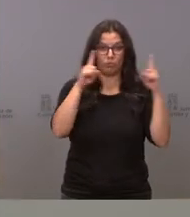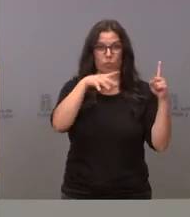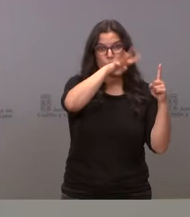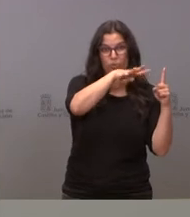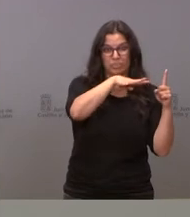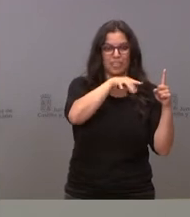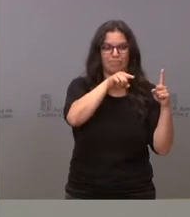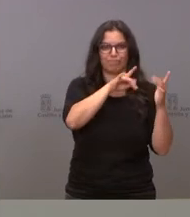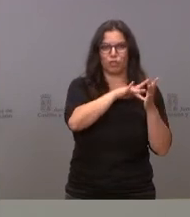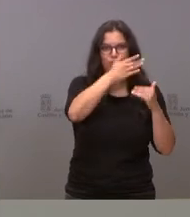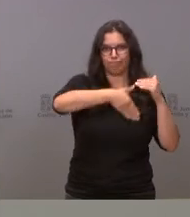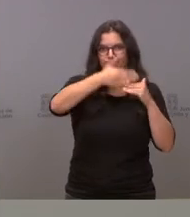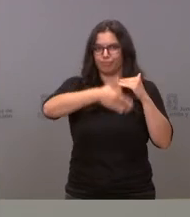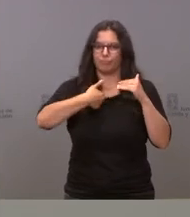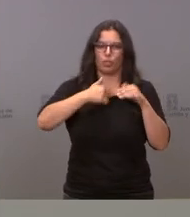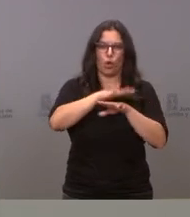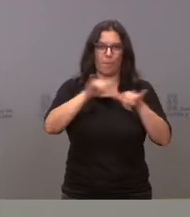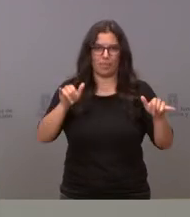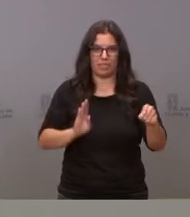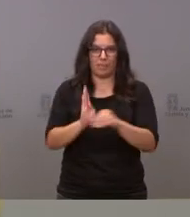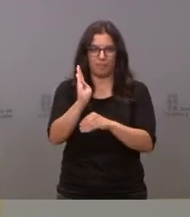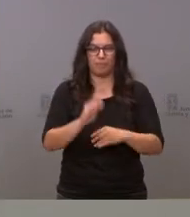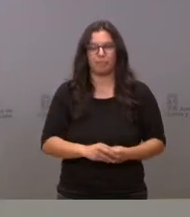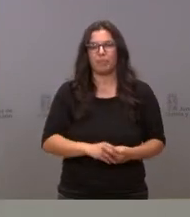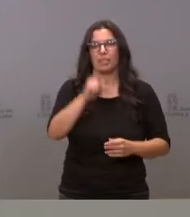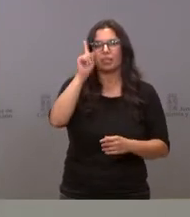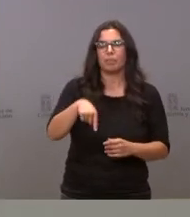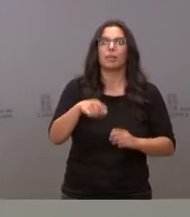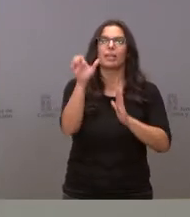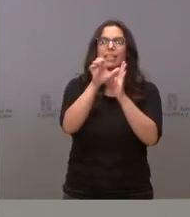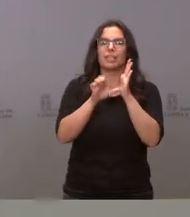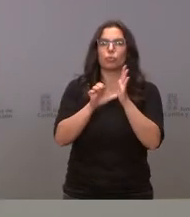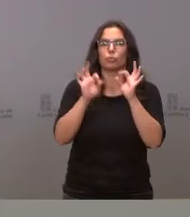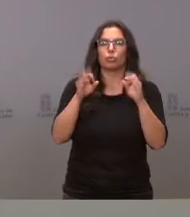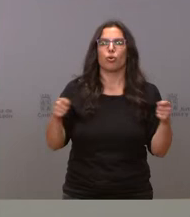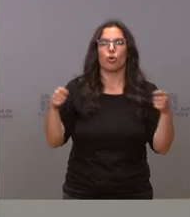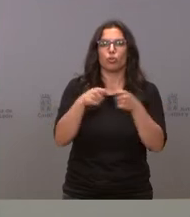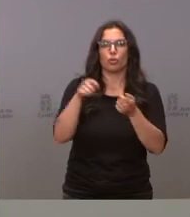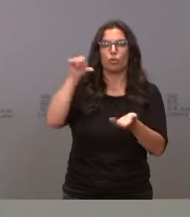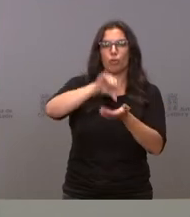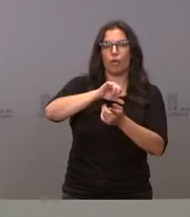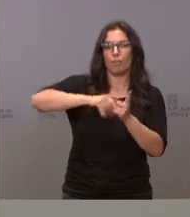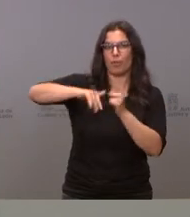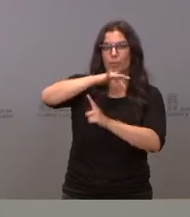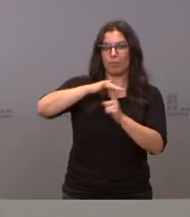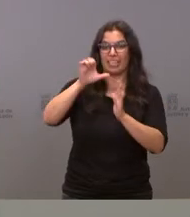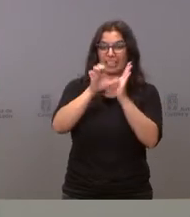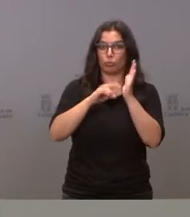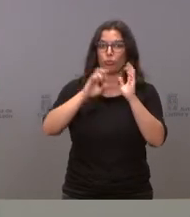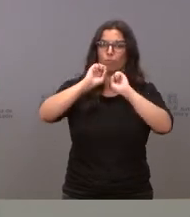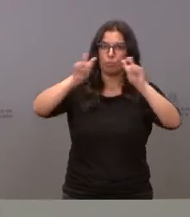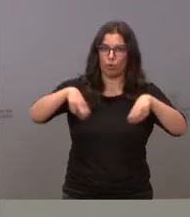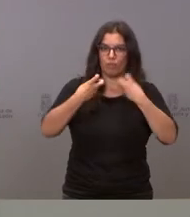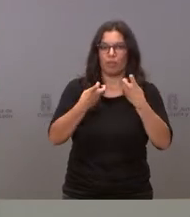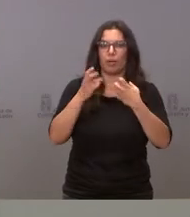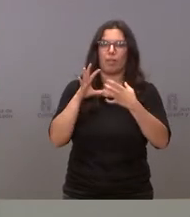Se aprueba también la modificación de los estatutos del Consorcio Ciudad de Medio Ambiente para adaptarlos al nuevo marco